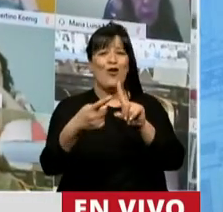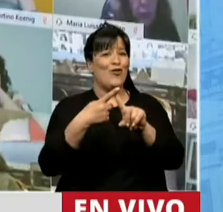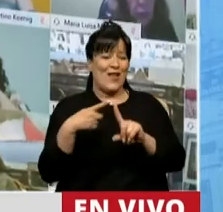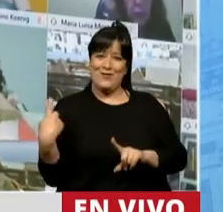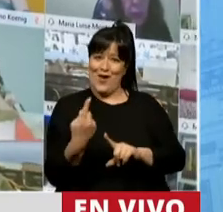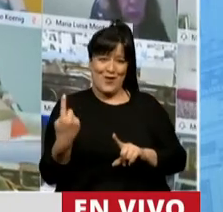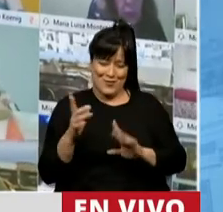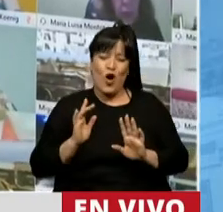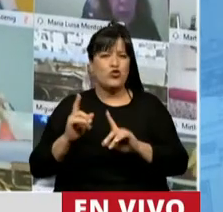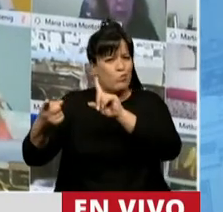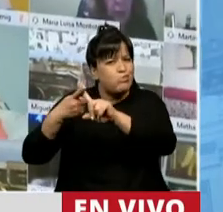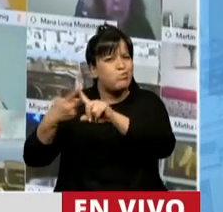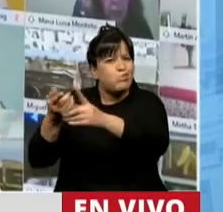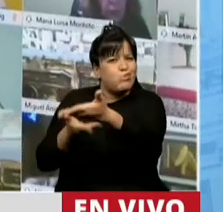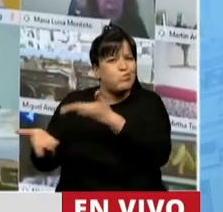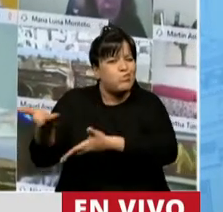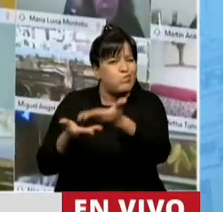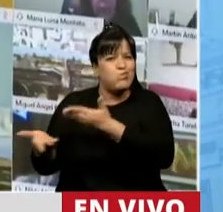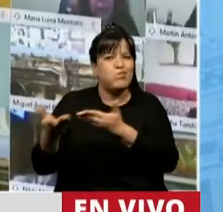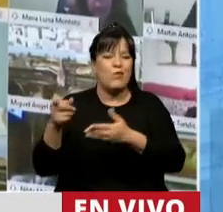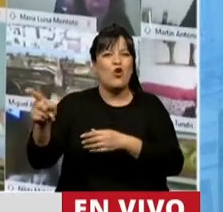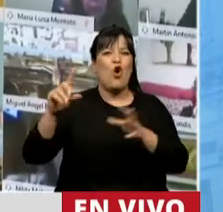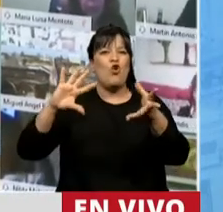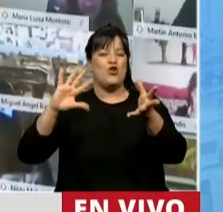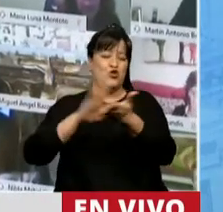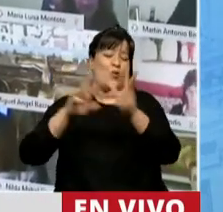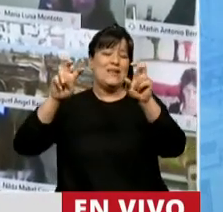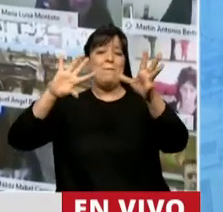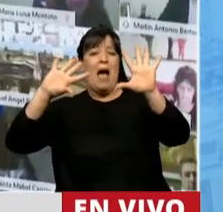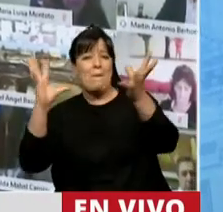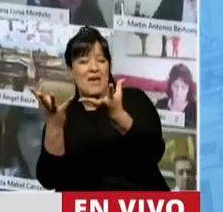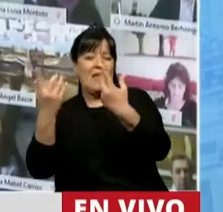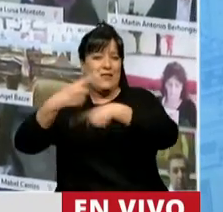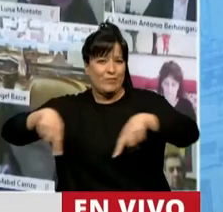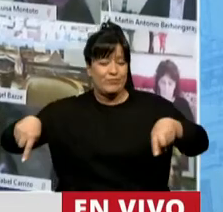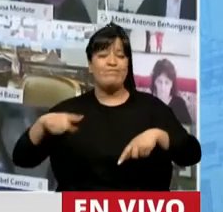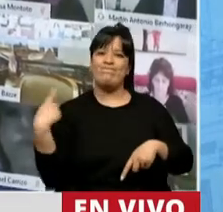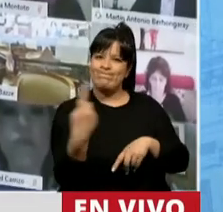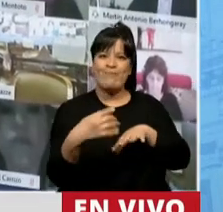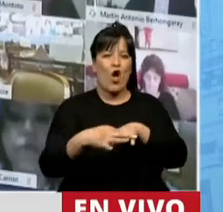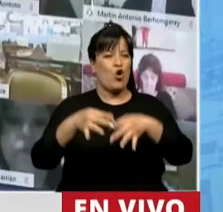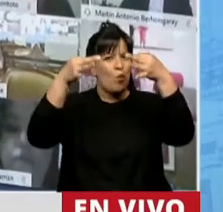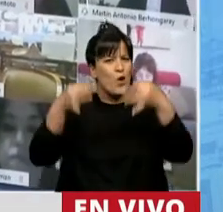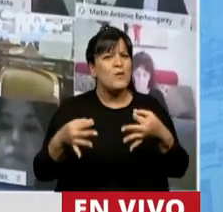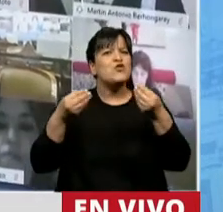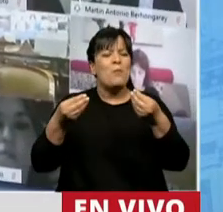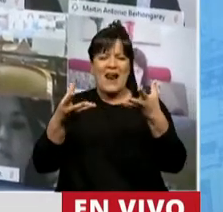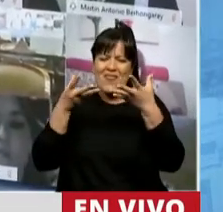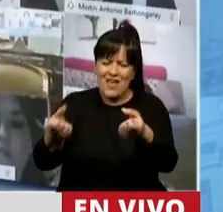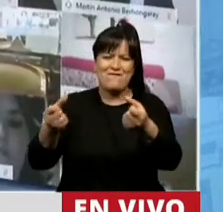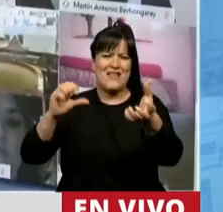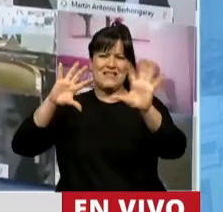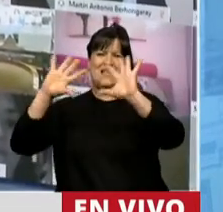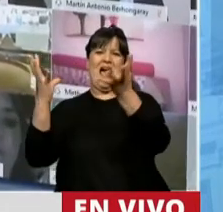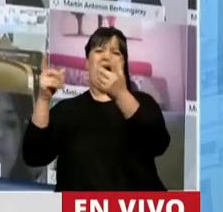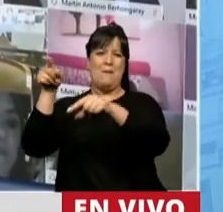tuvimos los diputados que estamos relacionados con el ambiente. Es un compromiso en la defensa del ambiente que